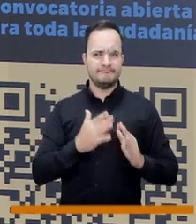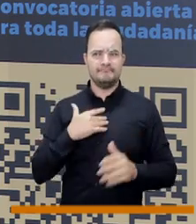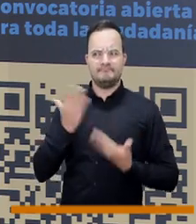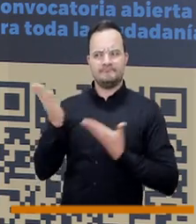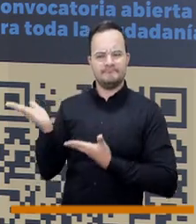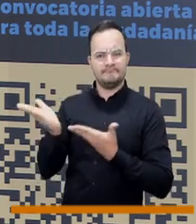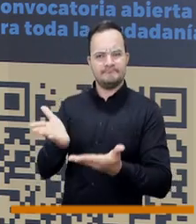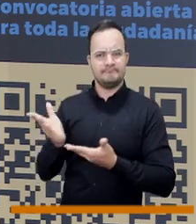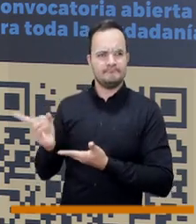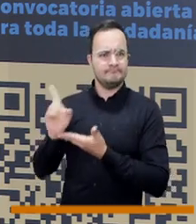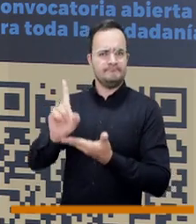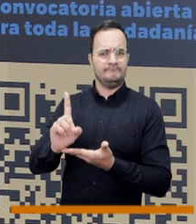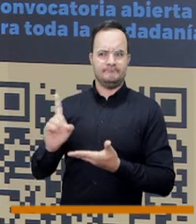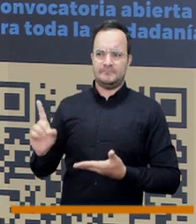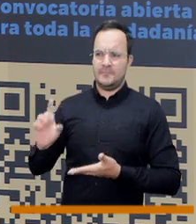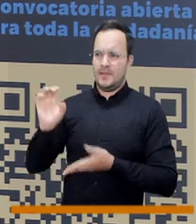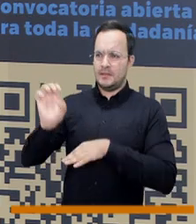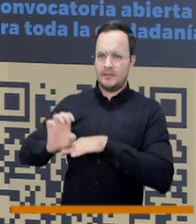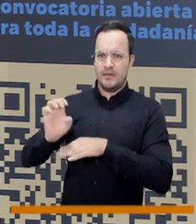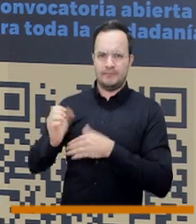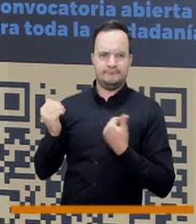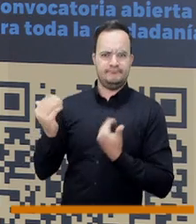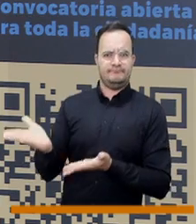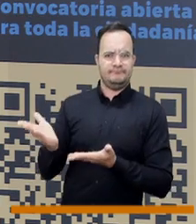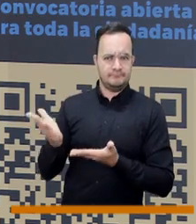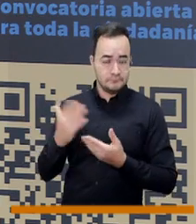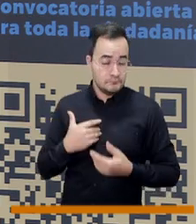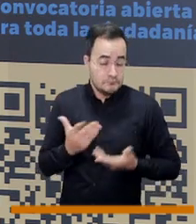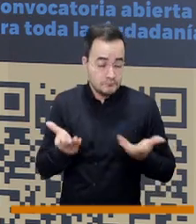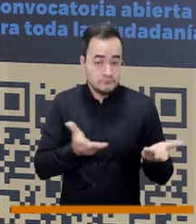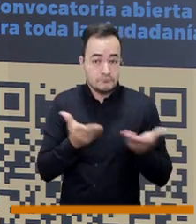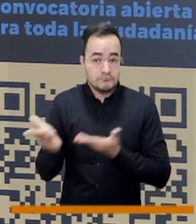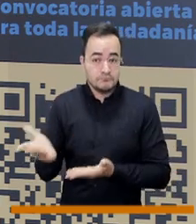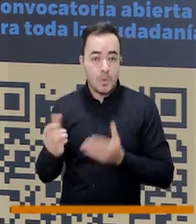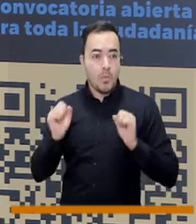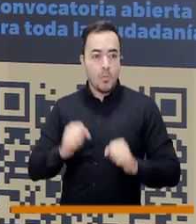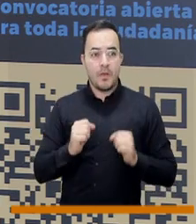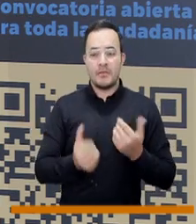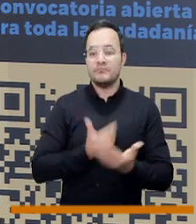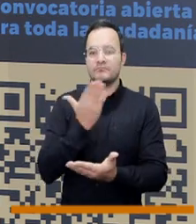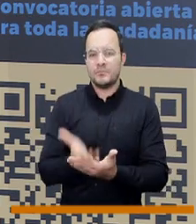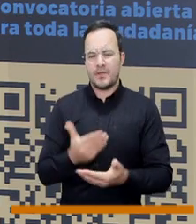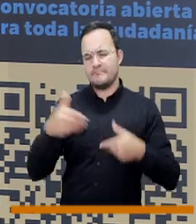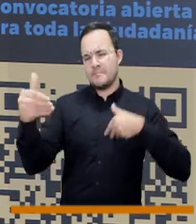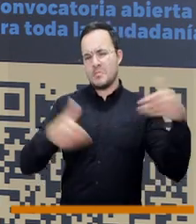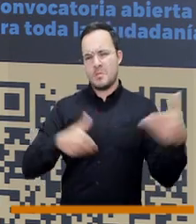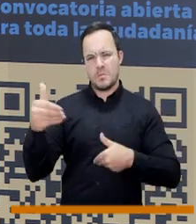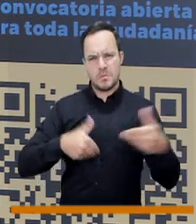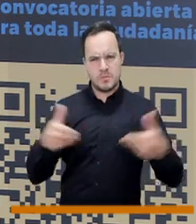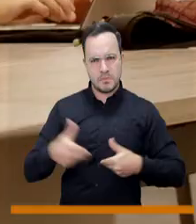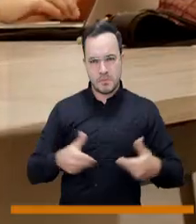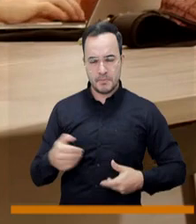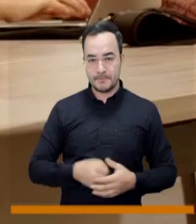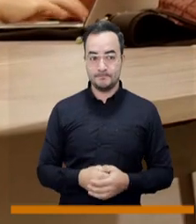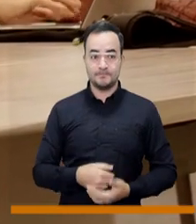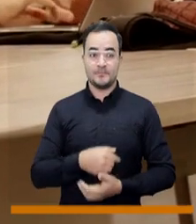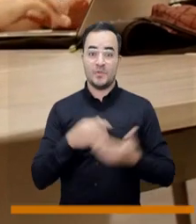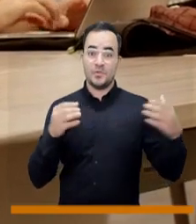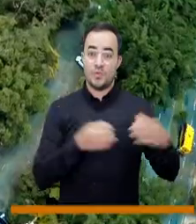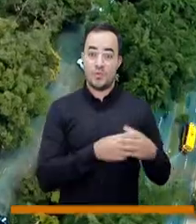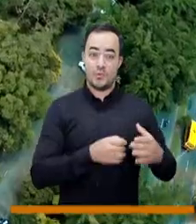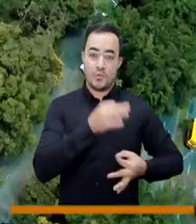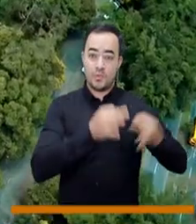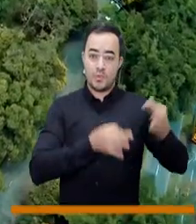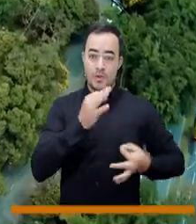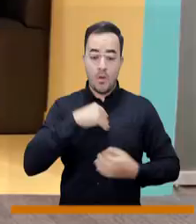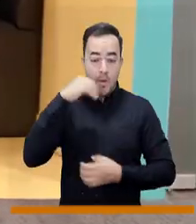de iniciativas y quieren abrirles ese espacio de resaltarlas y visibilizarlas, entonces las postulan y luego un jurado